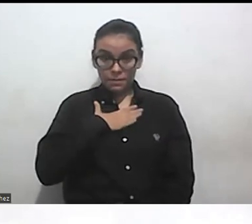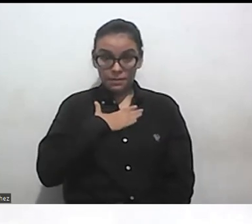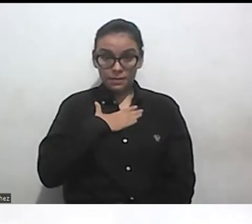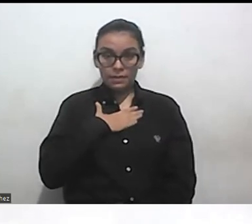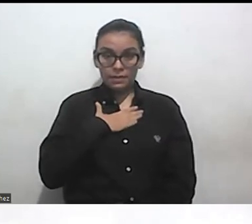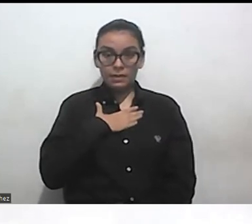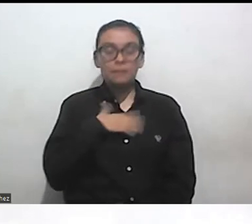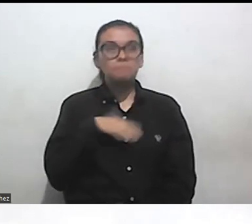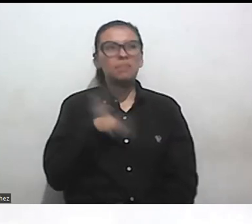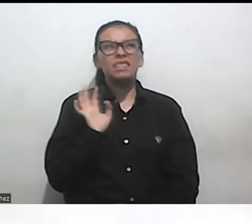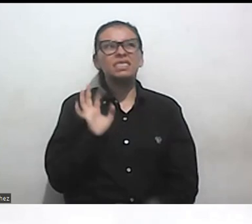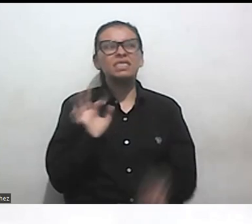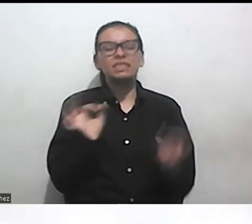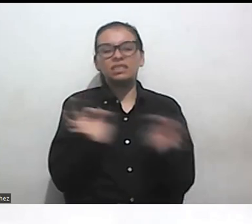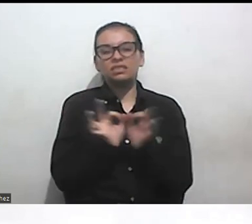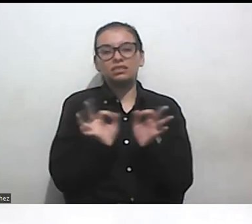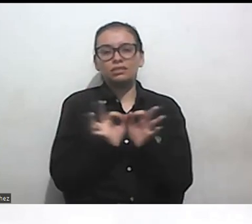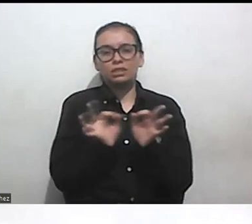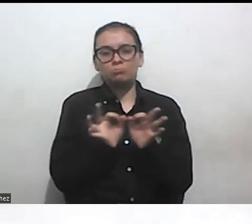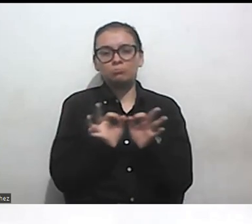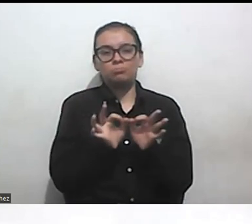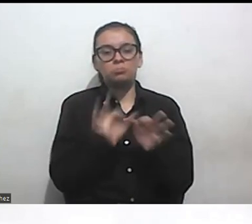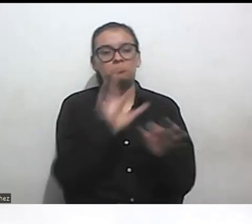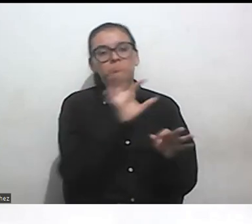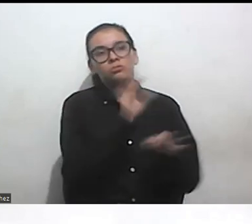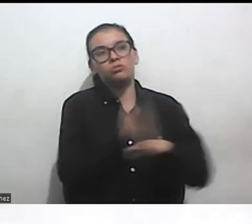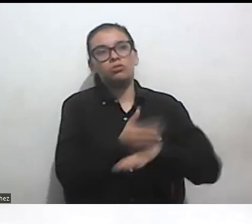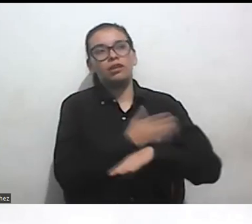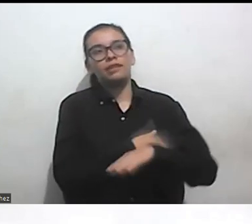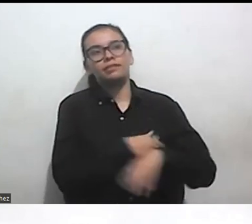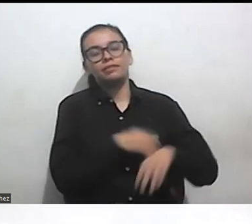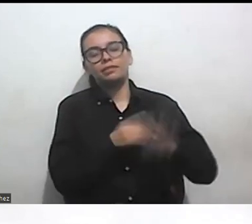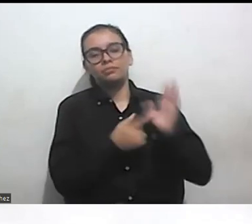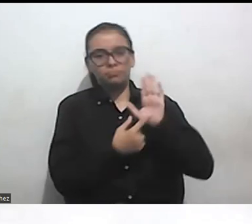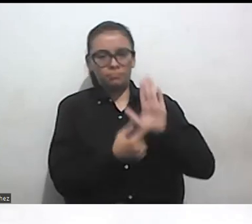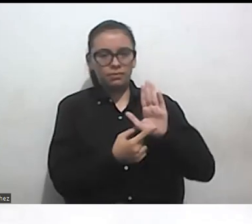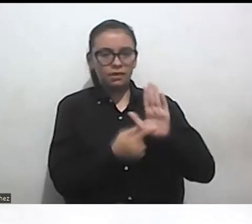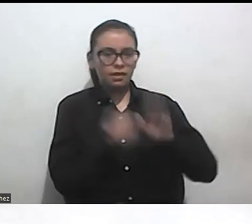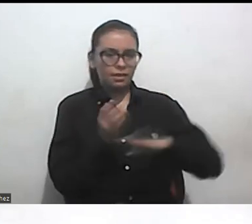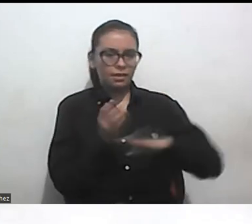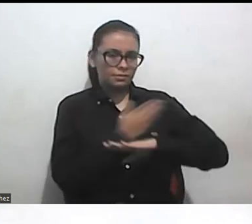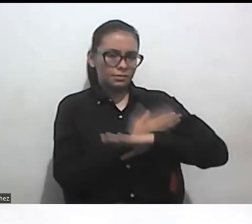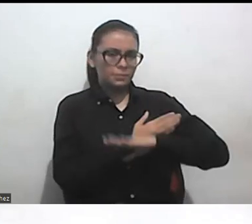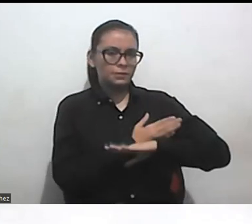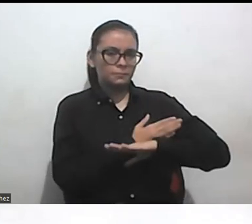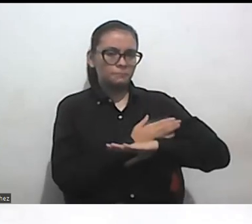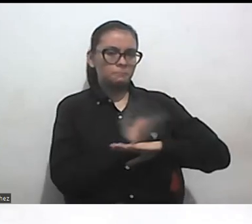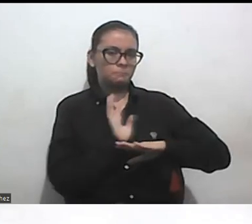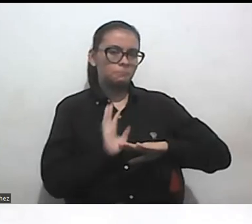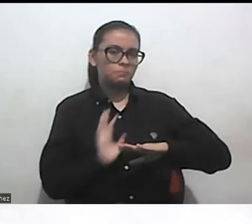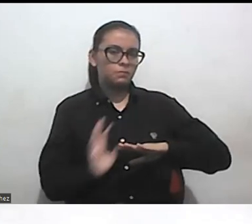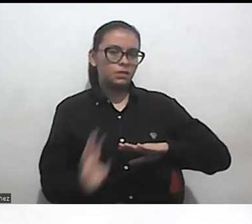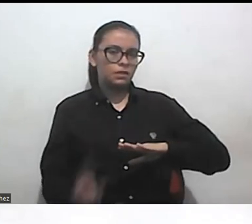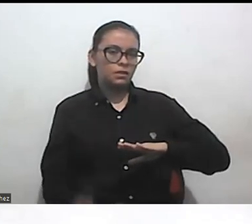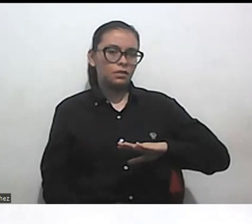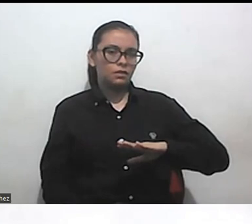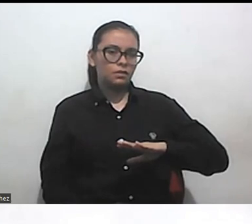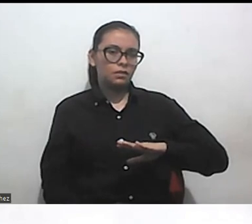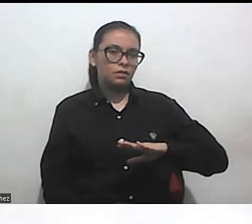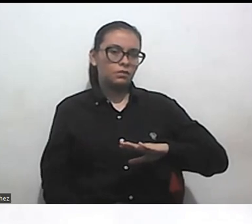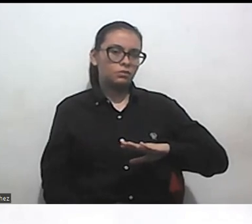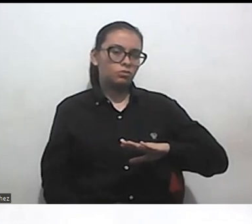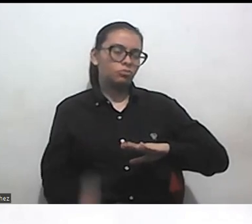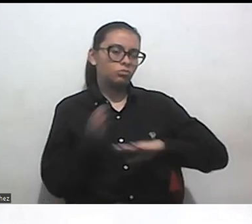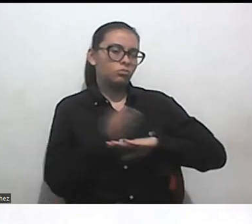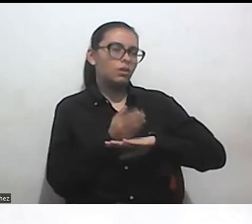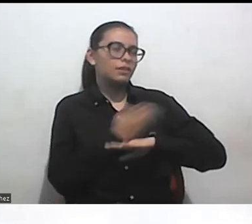agarrar unas respuestas que ya había presentado por de manera escrita más bien